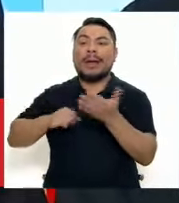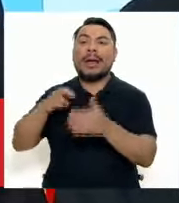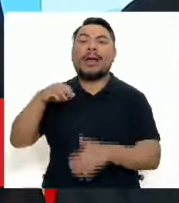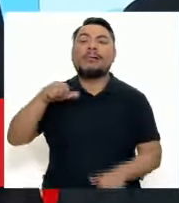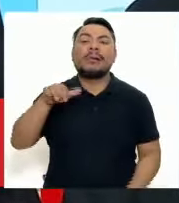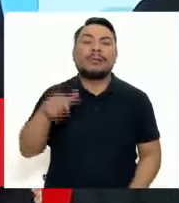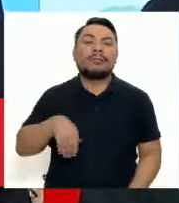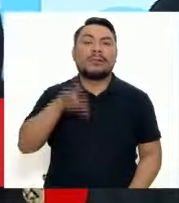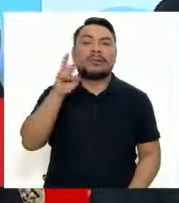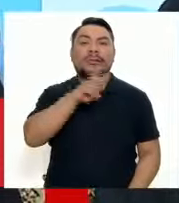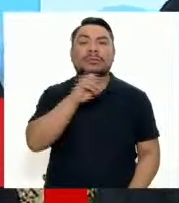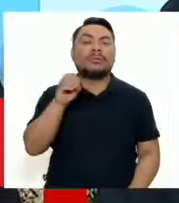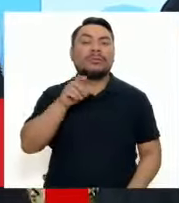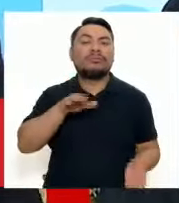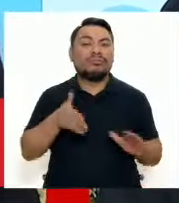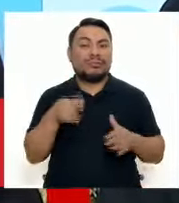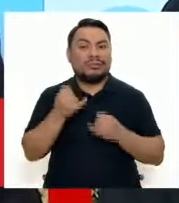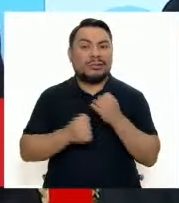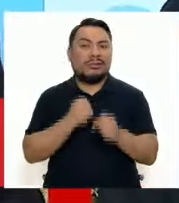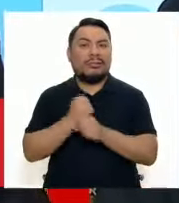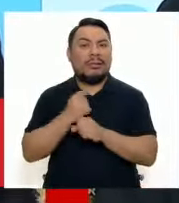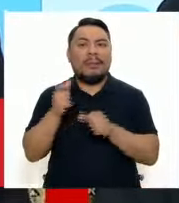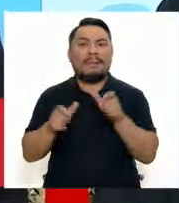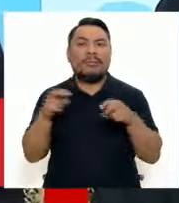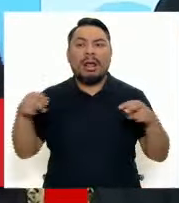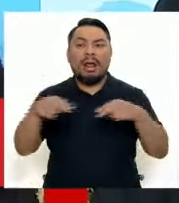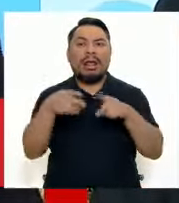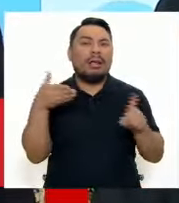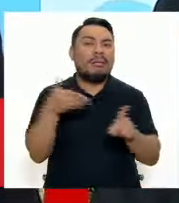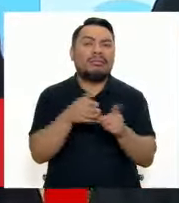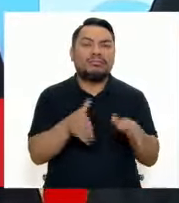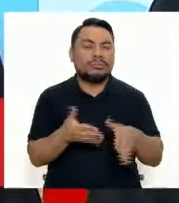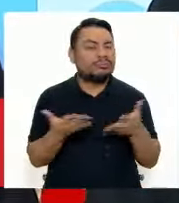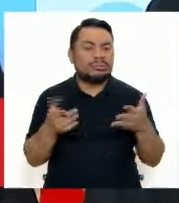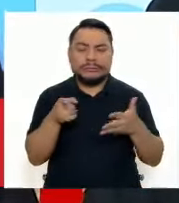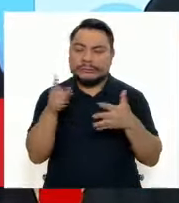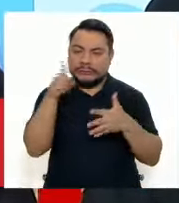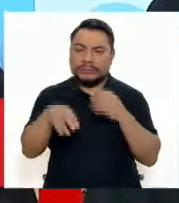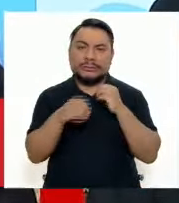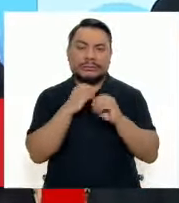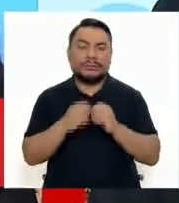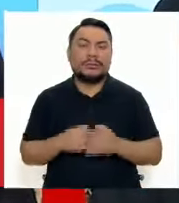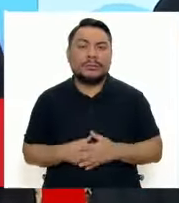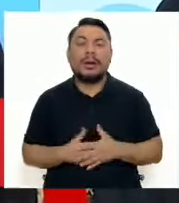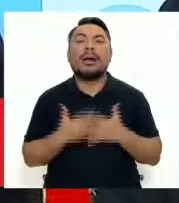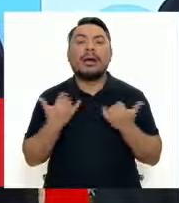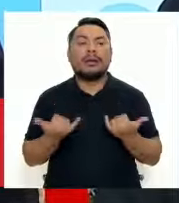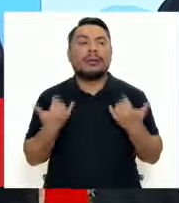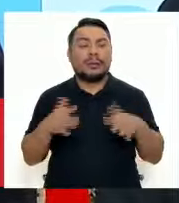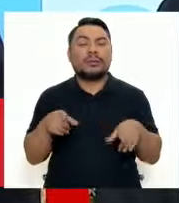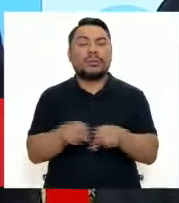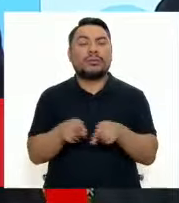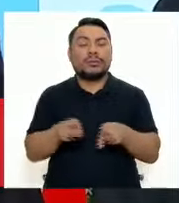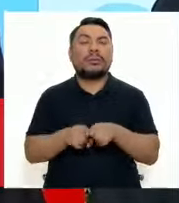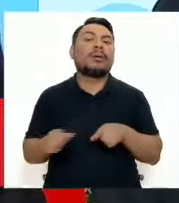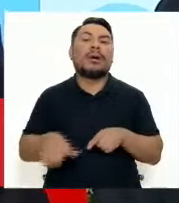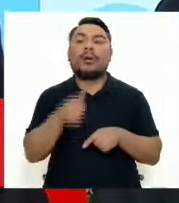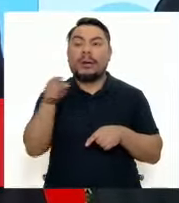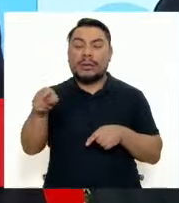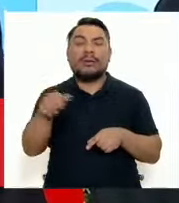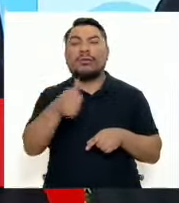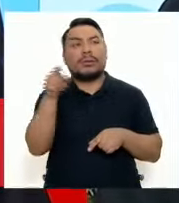de Mala, más de 200 muertos en los últimos años. Y tenemos que resolver esto y estamos en vía de hacer exactamente lo mismo en otras